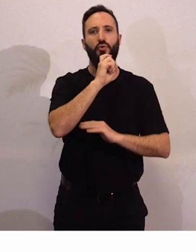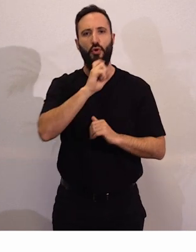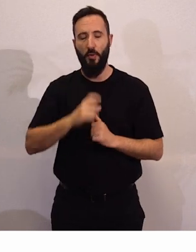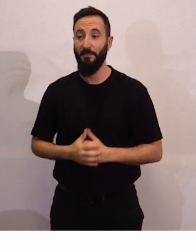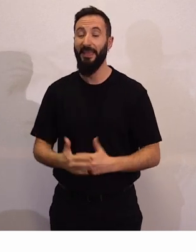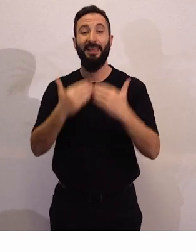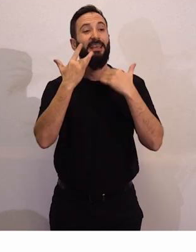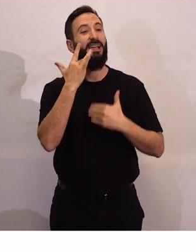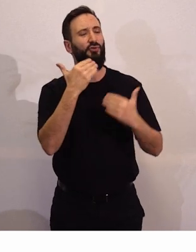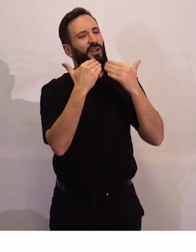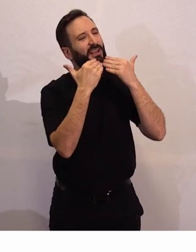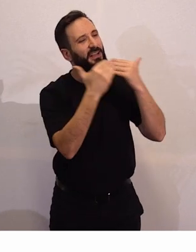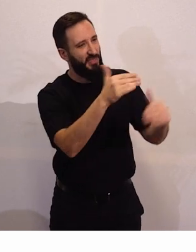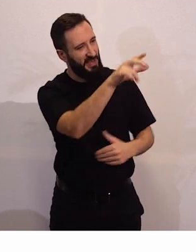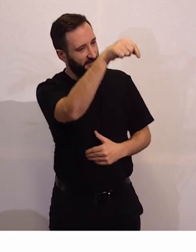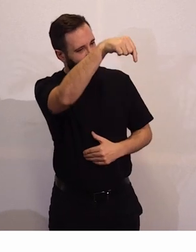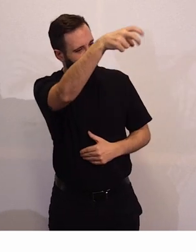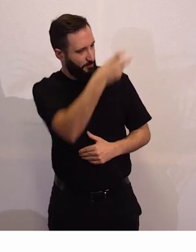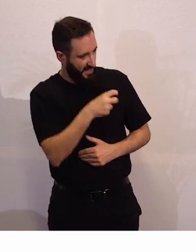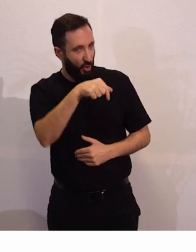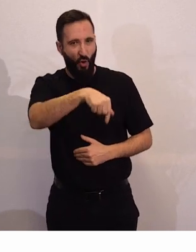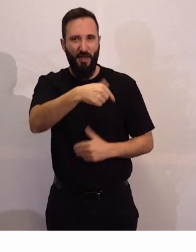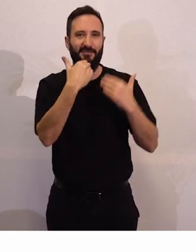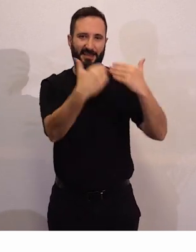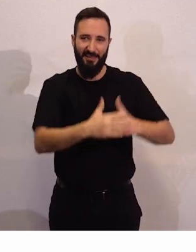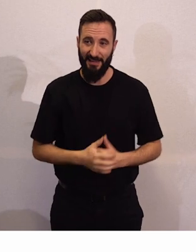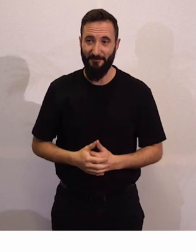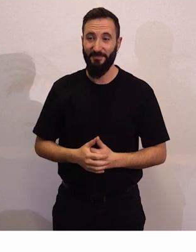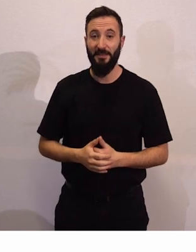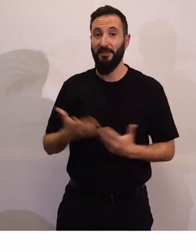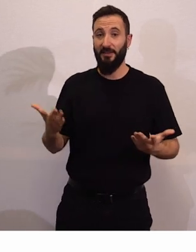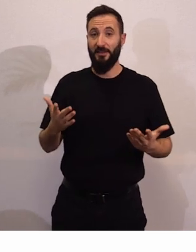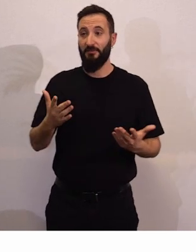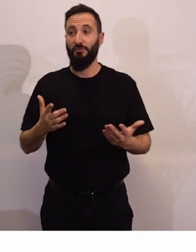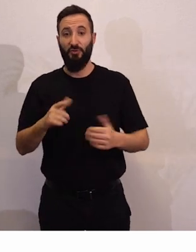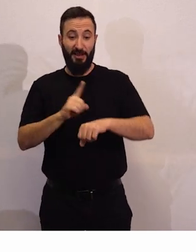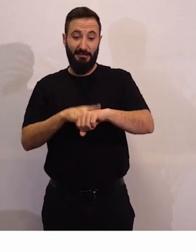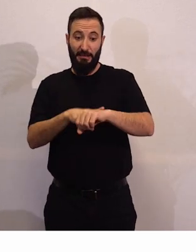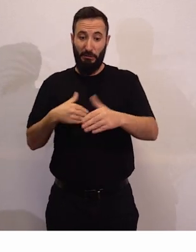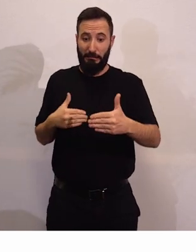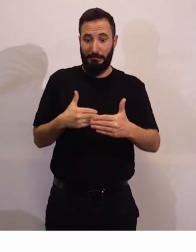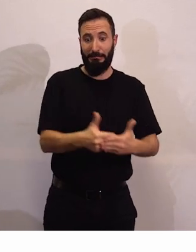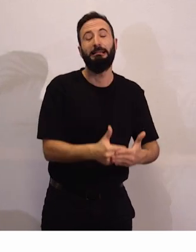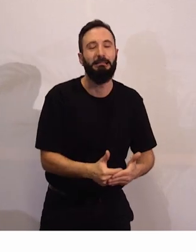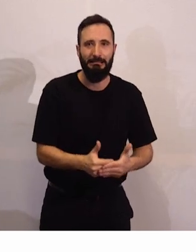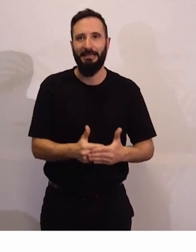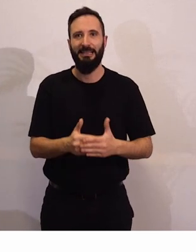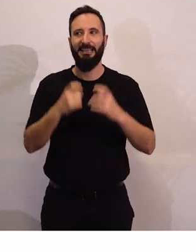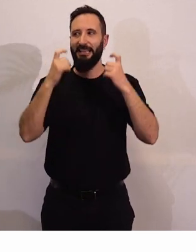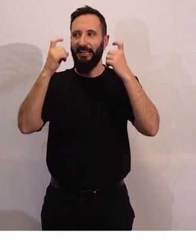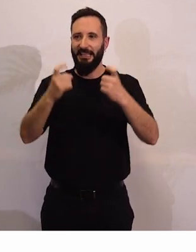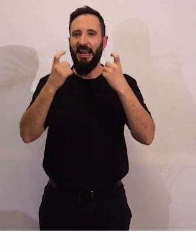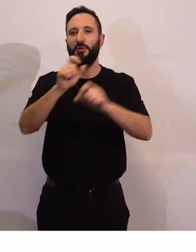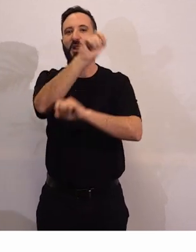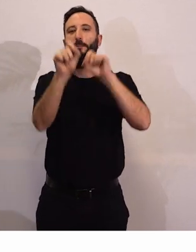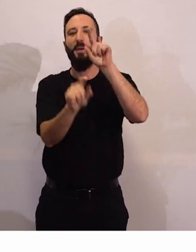Jesús, muchas gracias por acompañarnos hoy. Como vamos ajustaditos de tiempo ahora daremos cinco